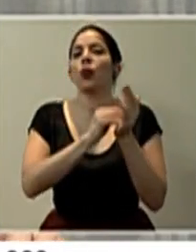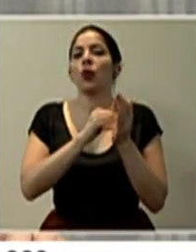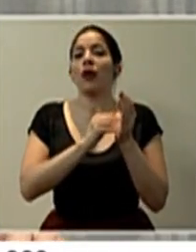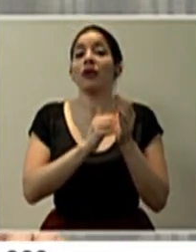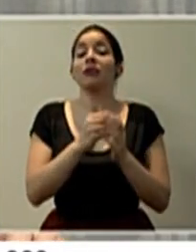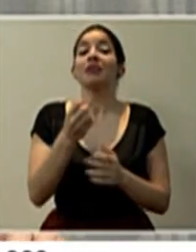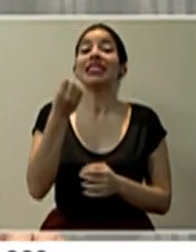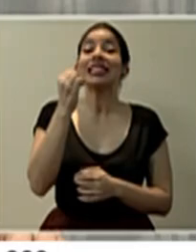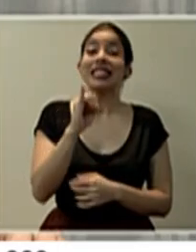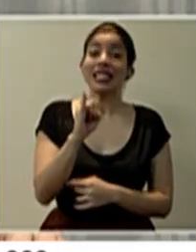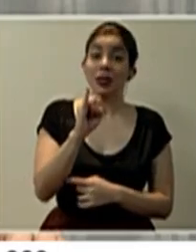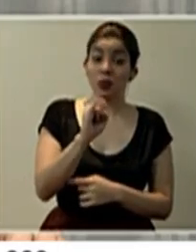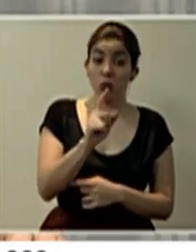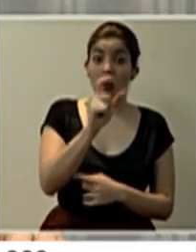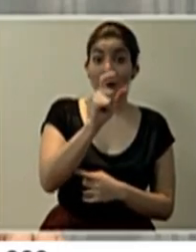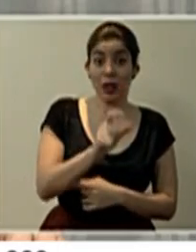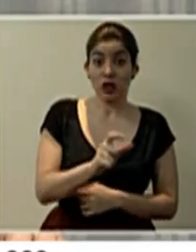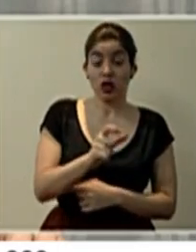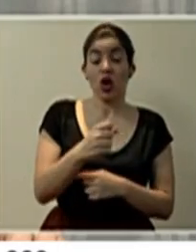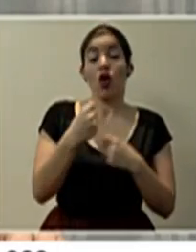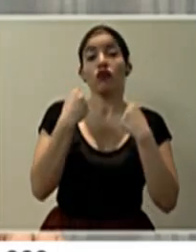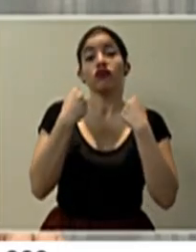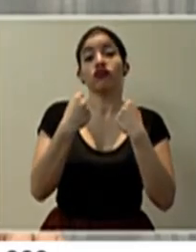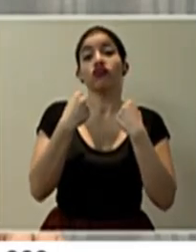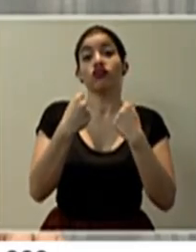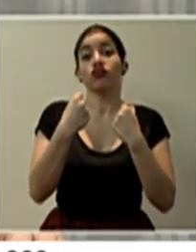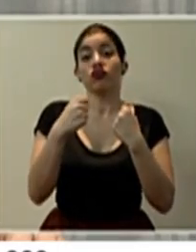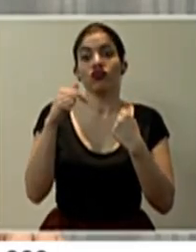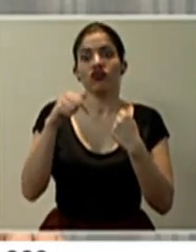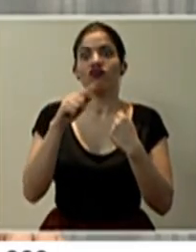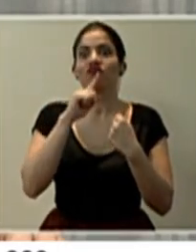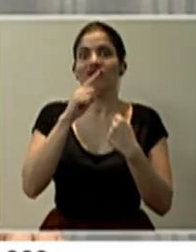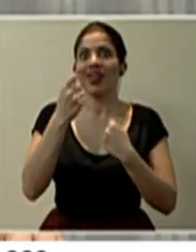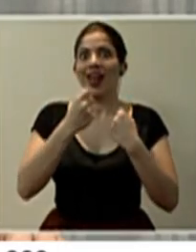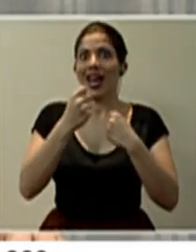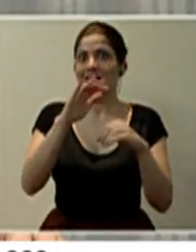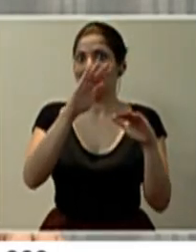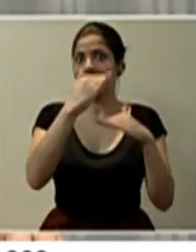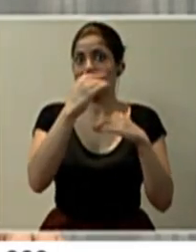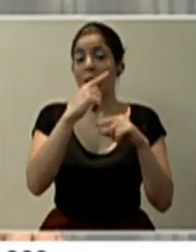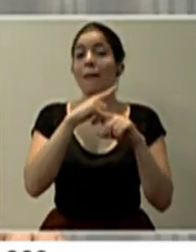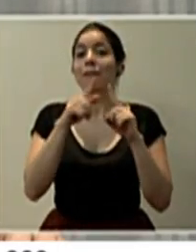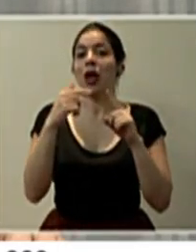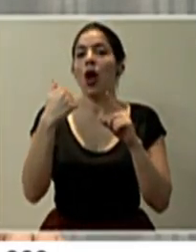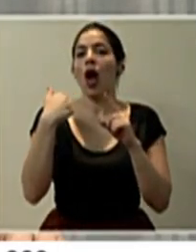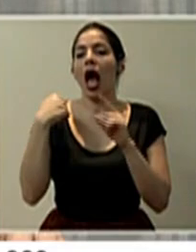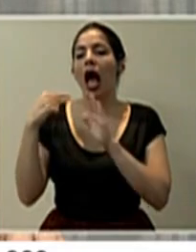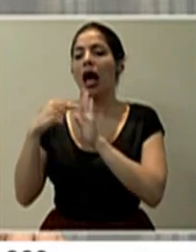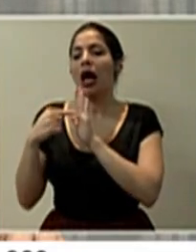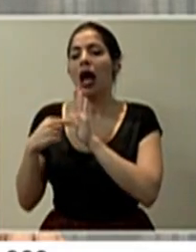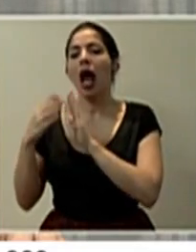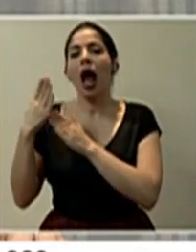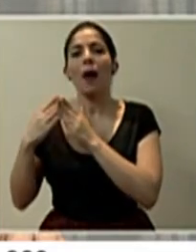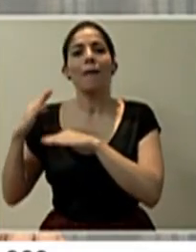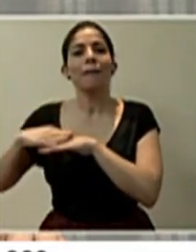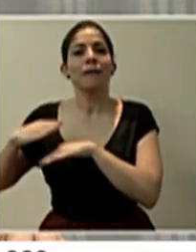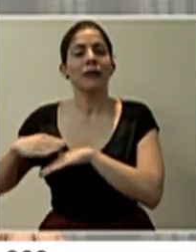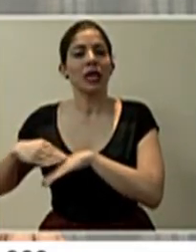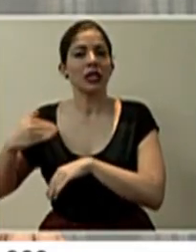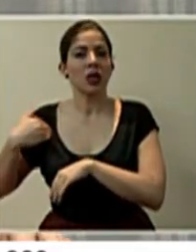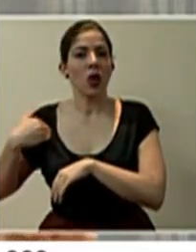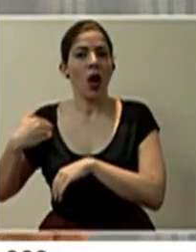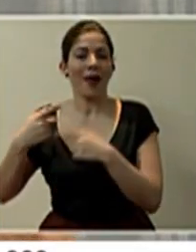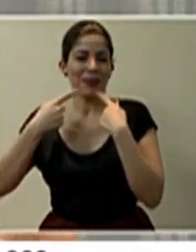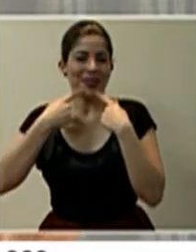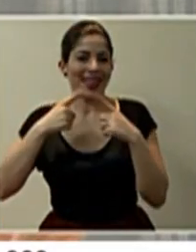Si una persona circula estando restringida, pero con las excepciones que ya se han establecido en los